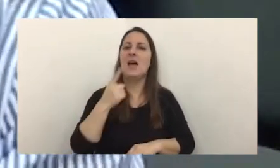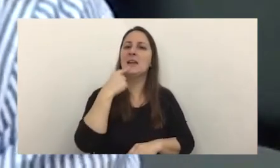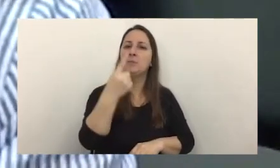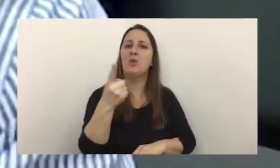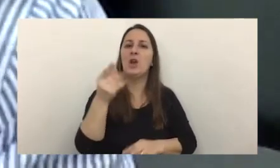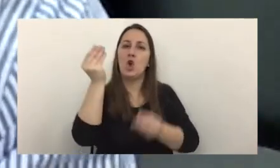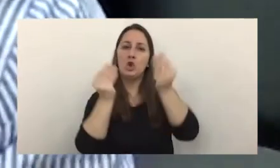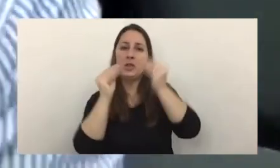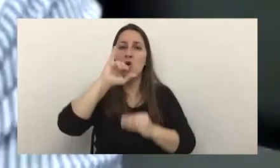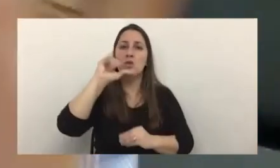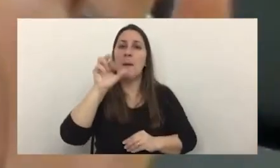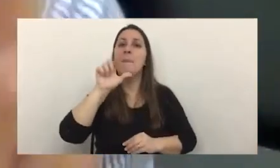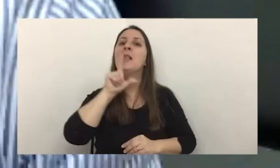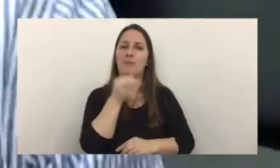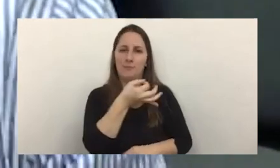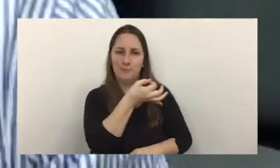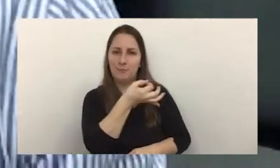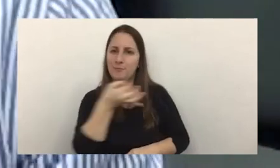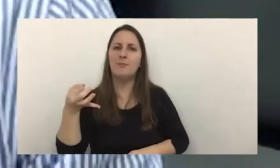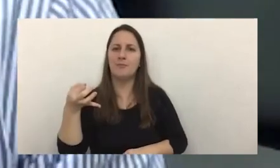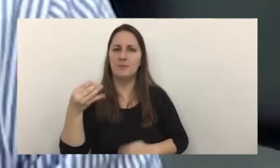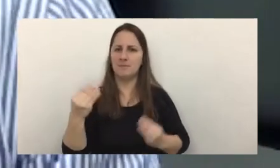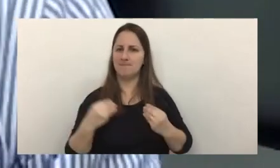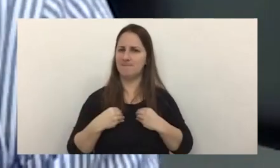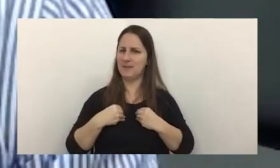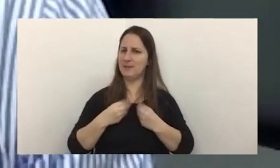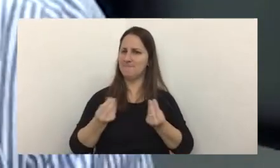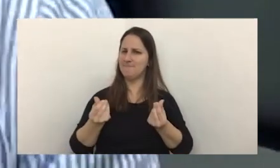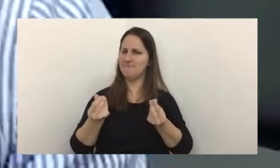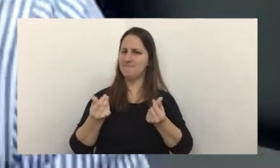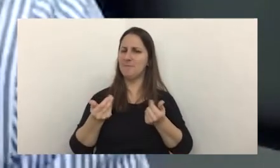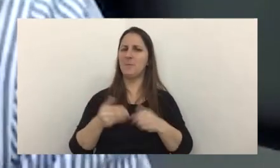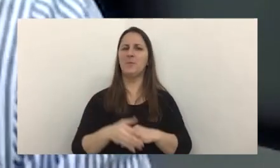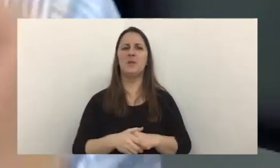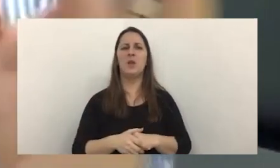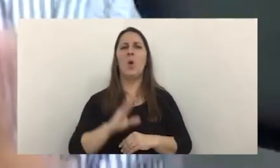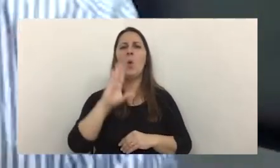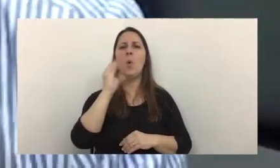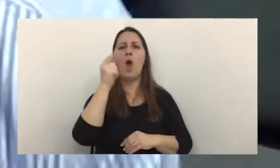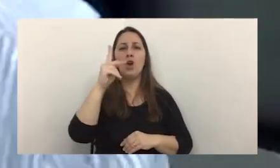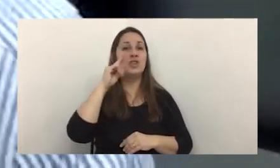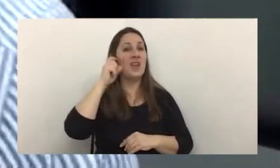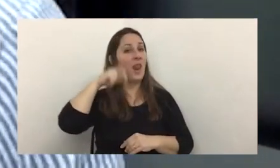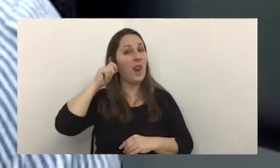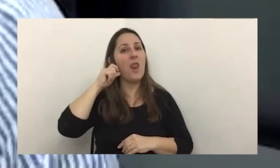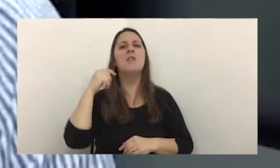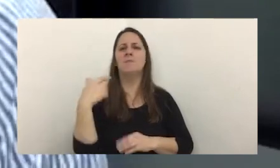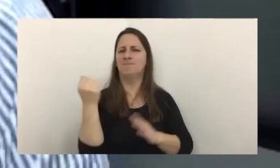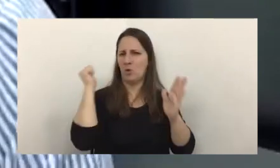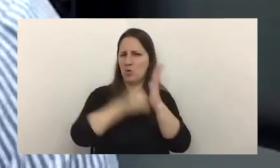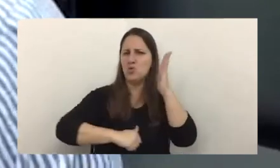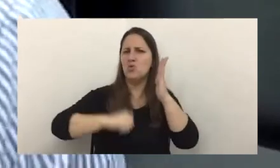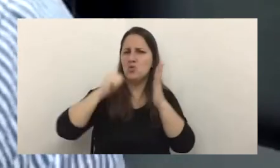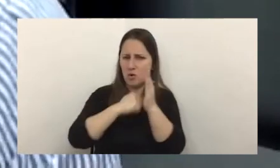así como lo dice el contador Zapata puro sentido común y experiencia de campo profesional la blockchain es a prueba de balas diría un